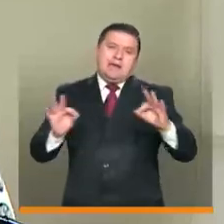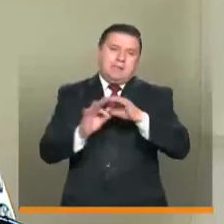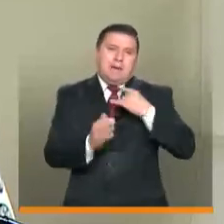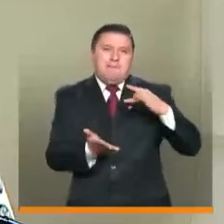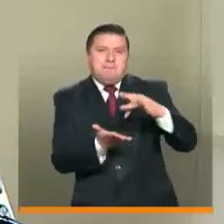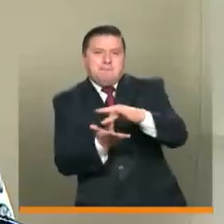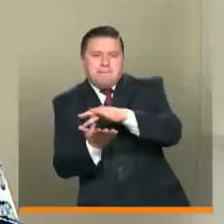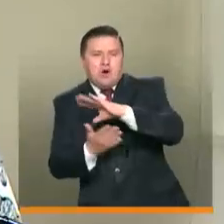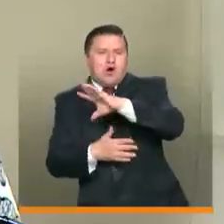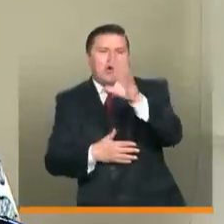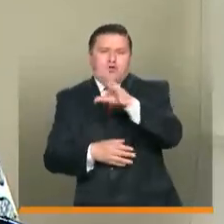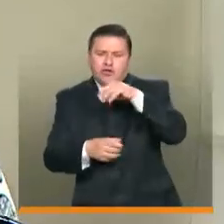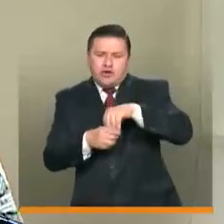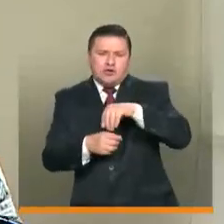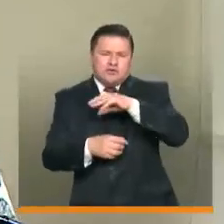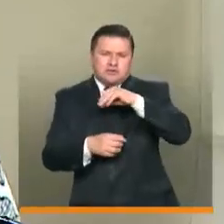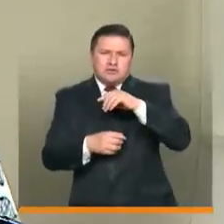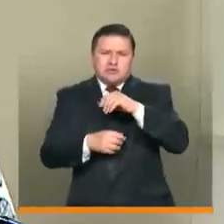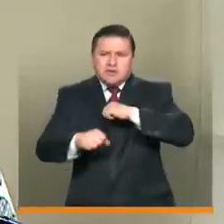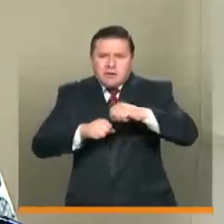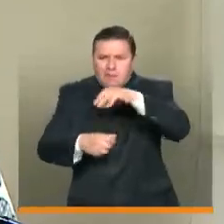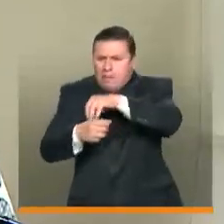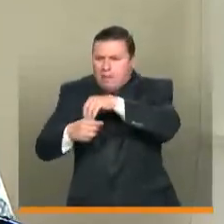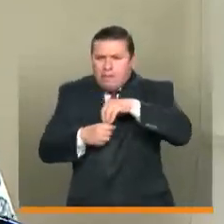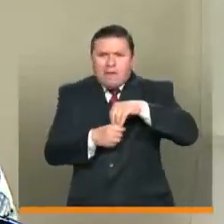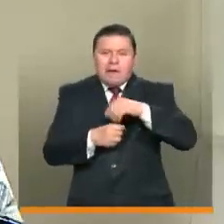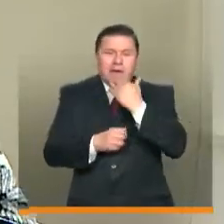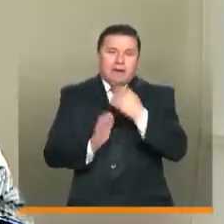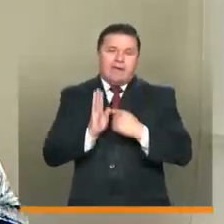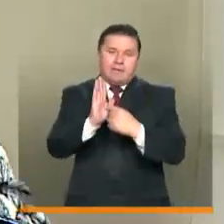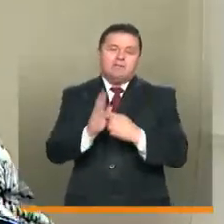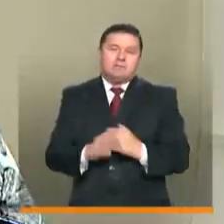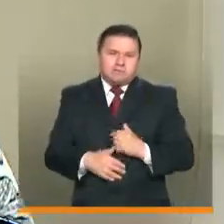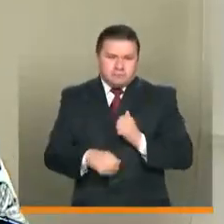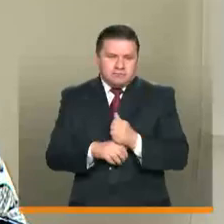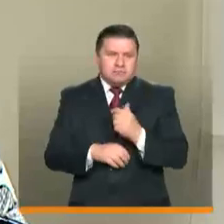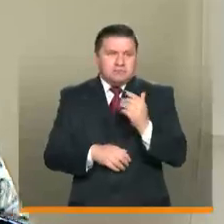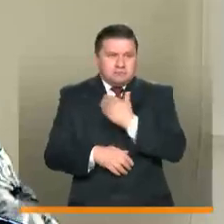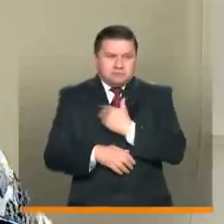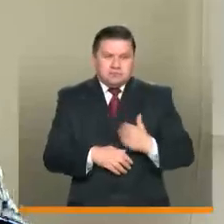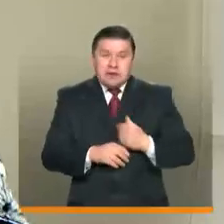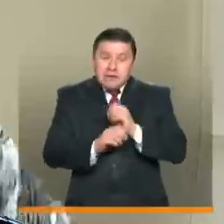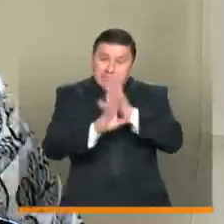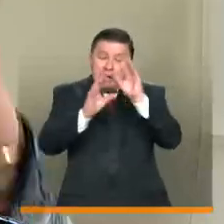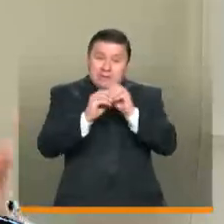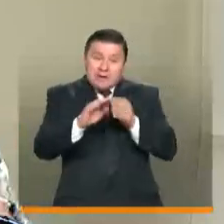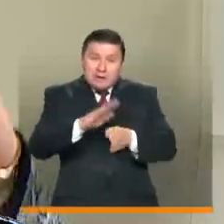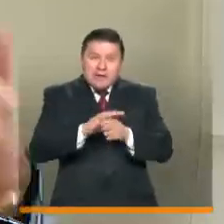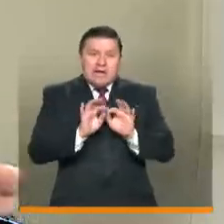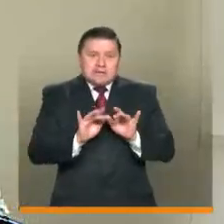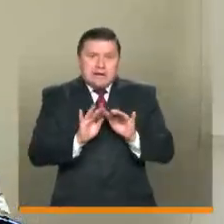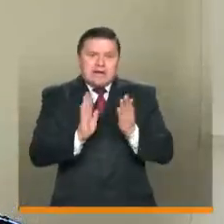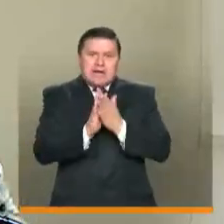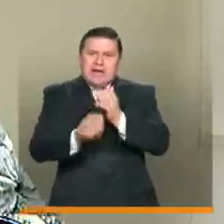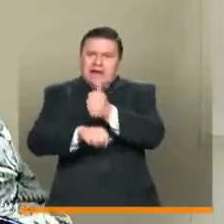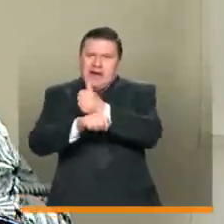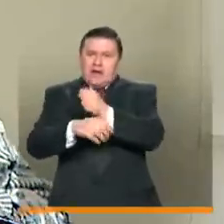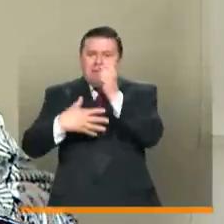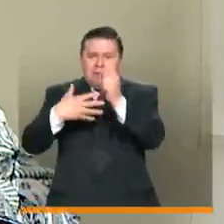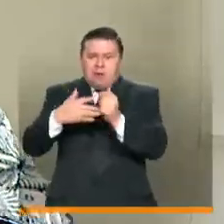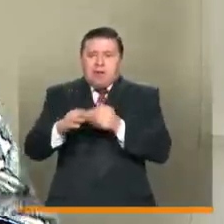participación de todos y como sector estaremos allí dando ejemplo. Daremos, presidente, los detalles ya para secretarios y para rectores en esta